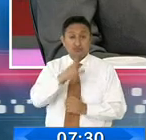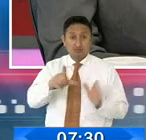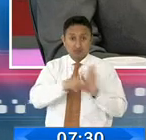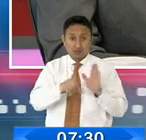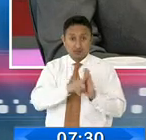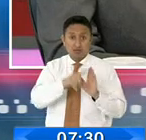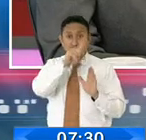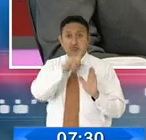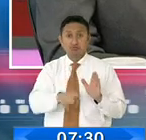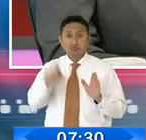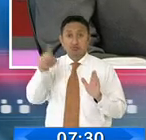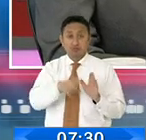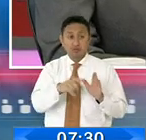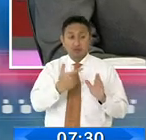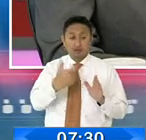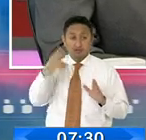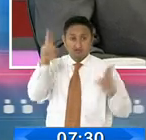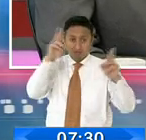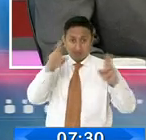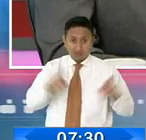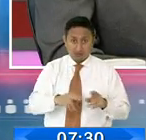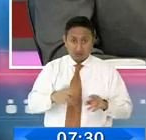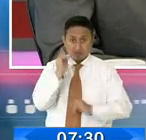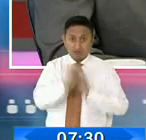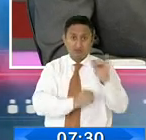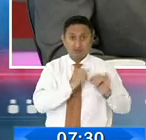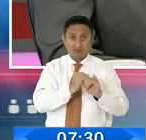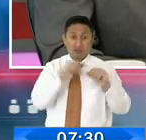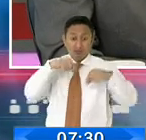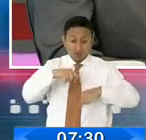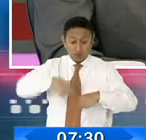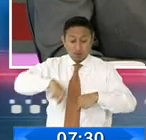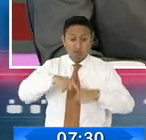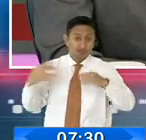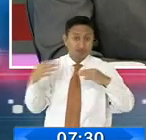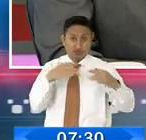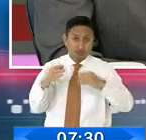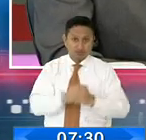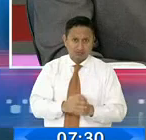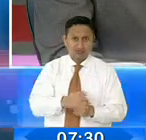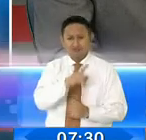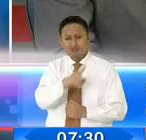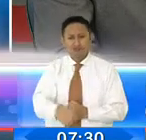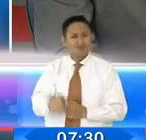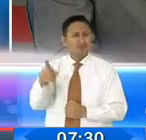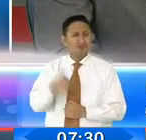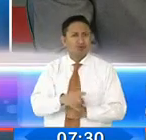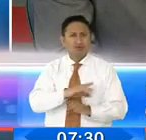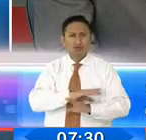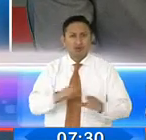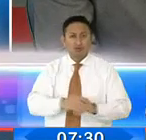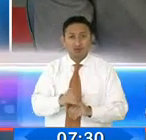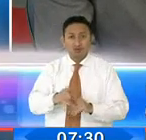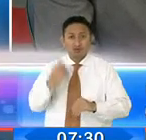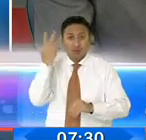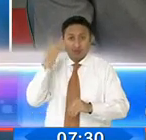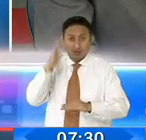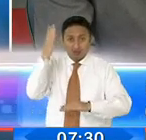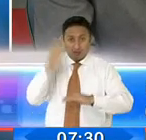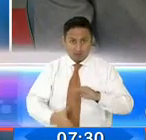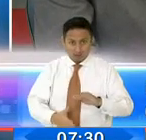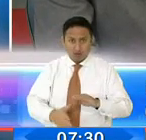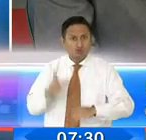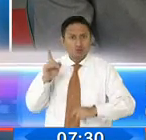por tratados internacionales, de guerra, inclusive, mire, no se debe usar cuando están caducados por ningún